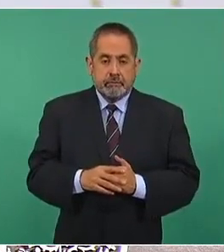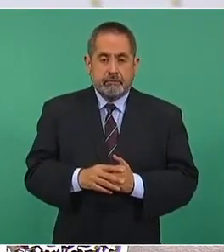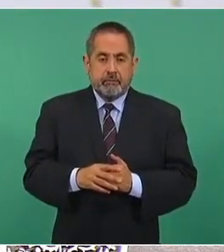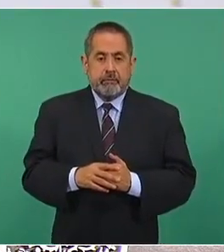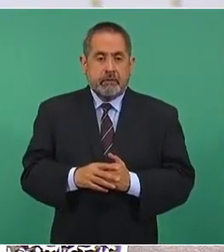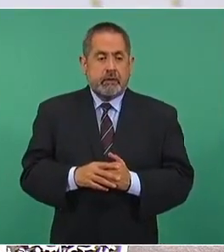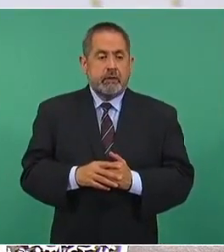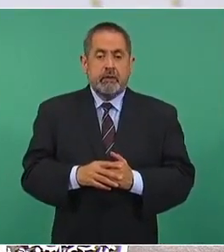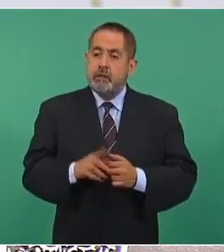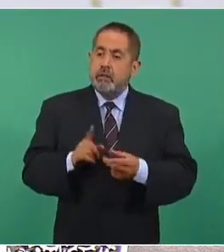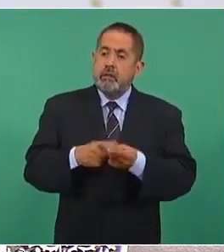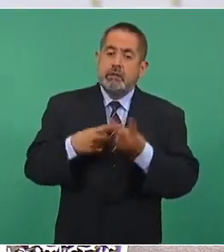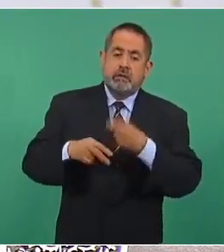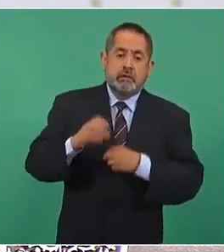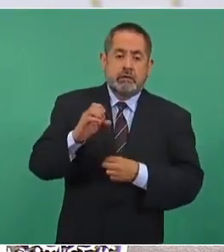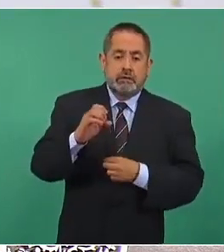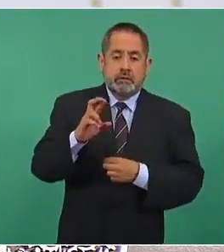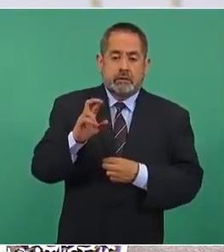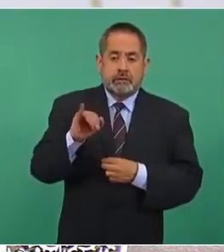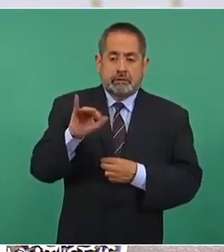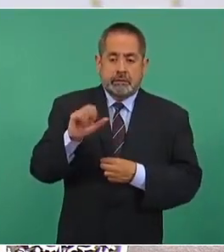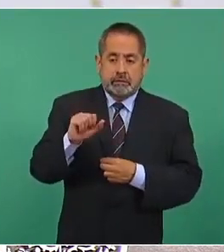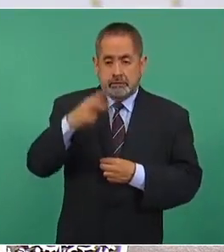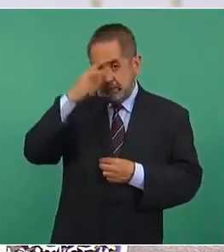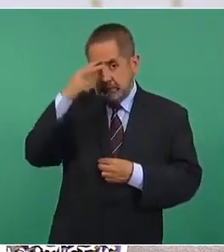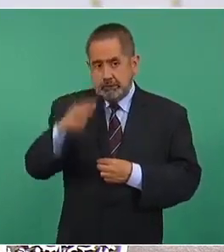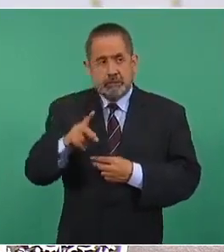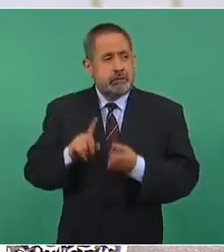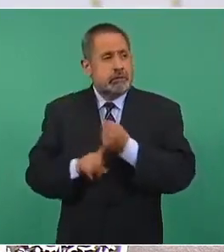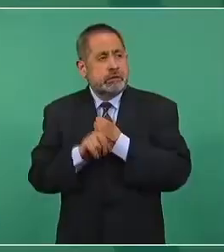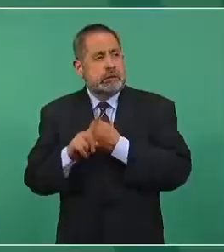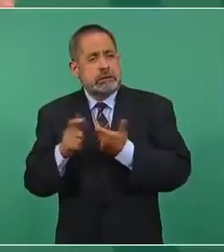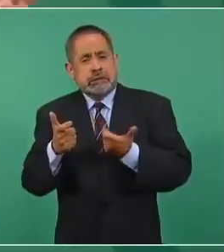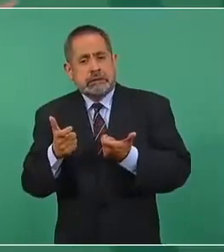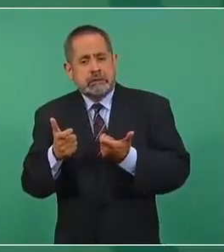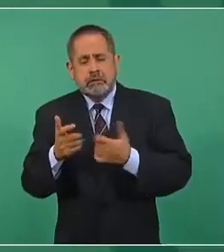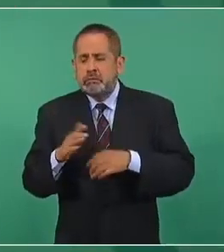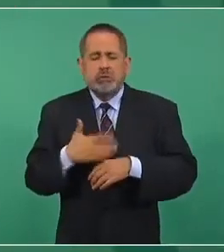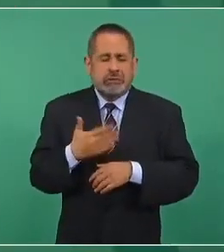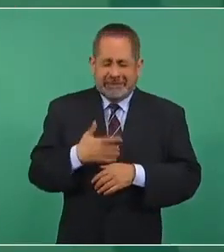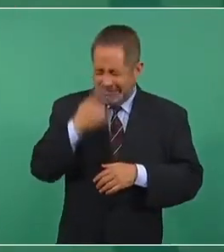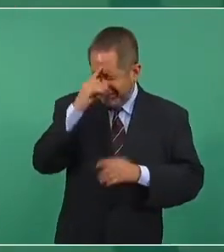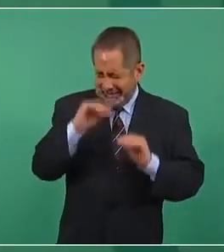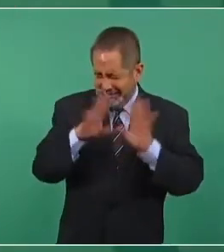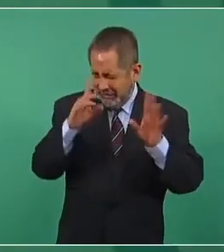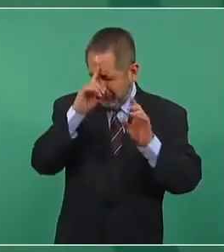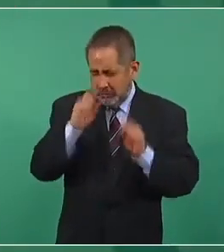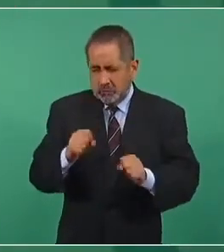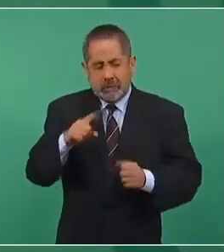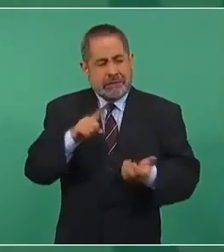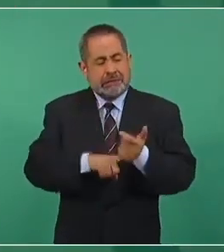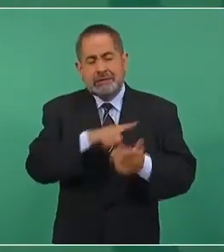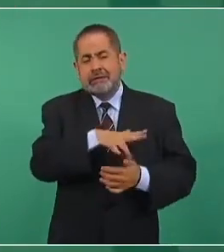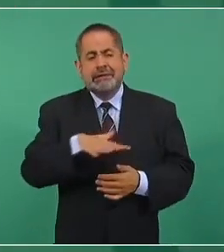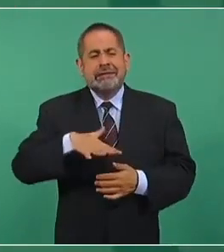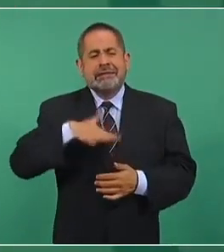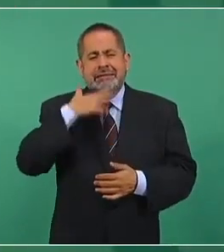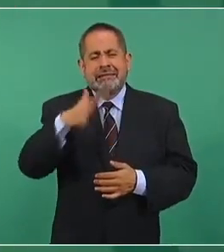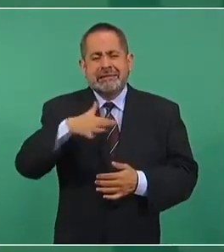produjo la crisis de México sin ninguna duda fue la corrupción.